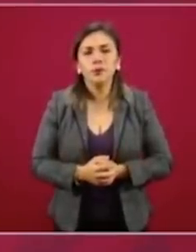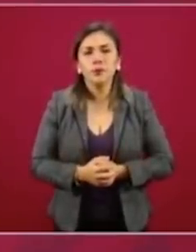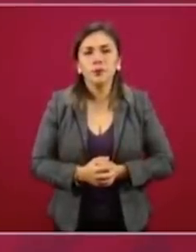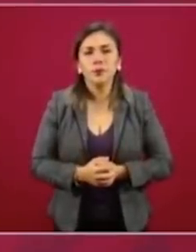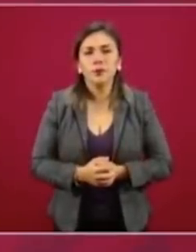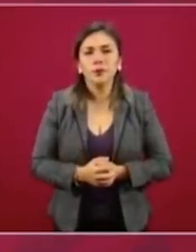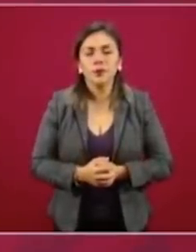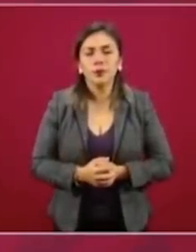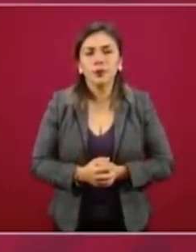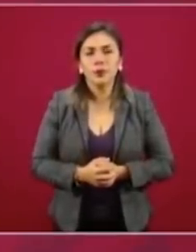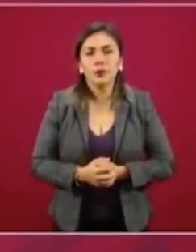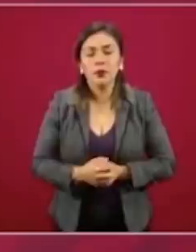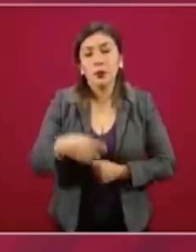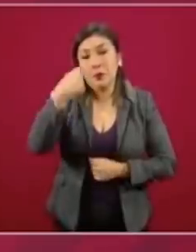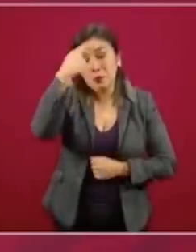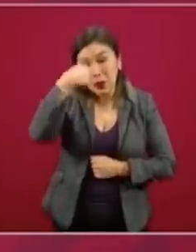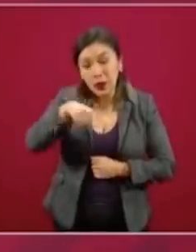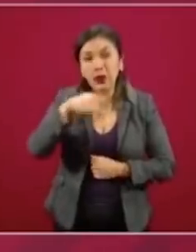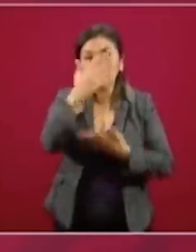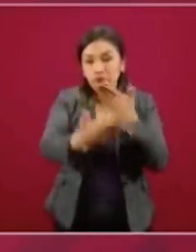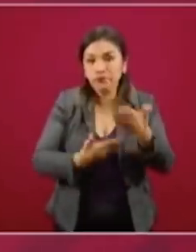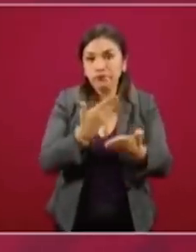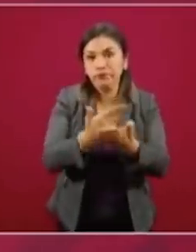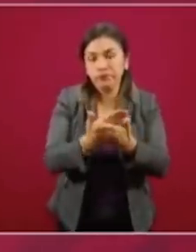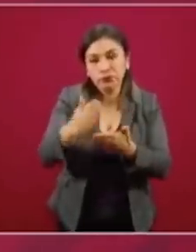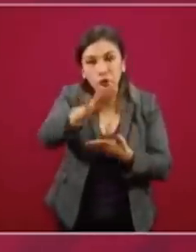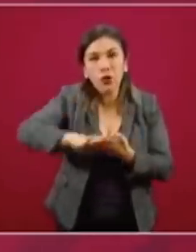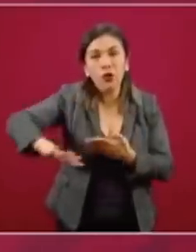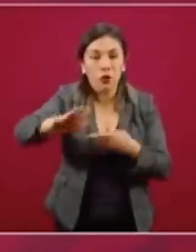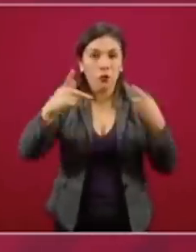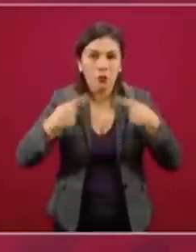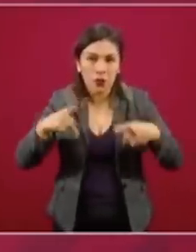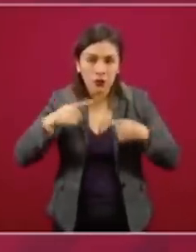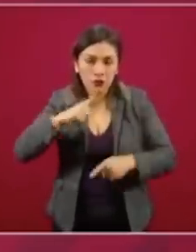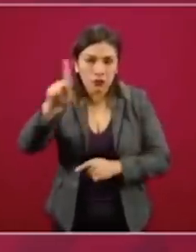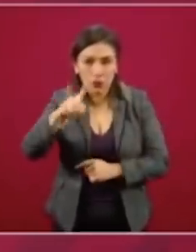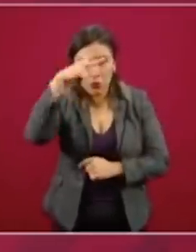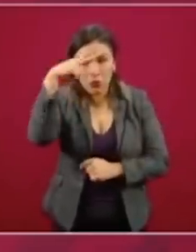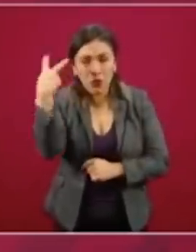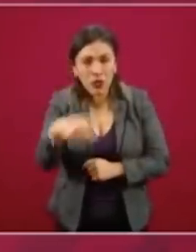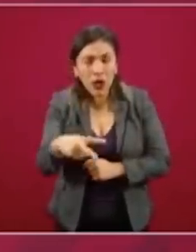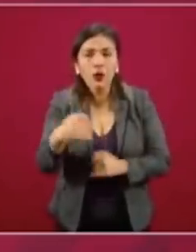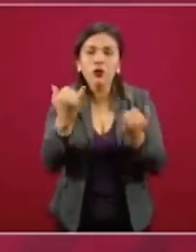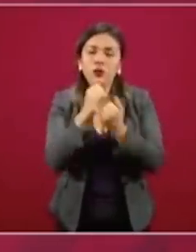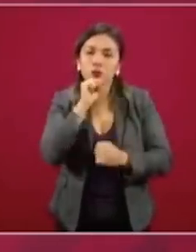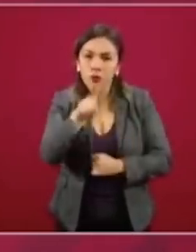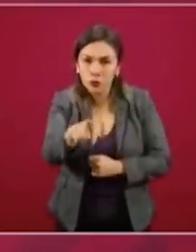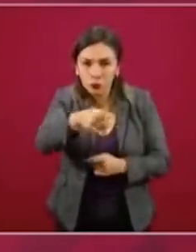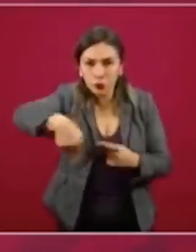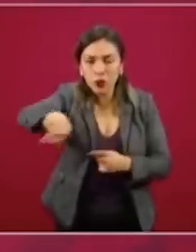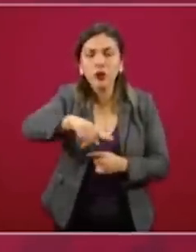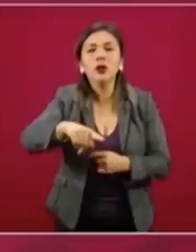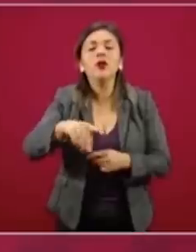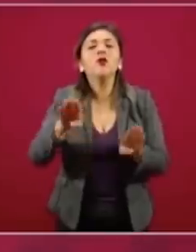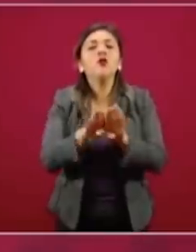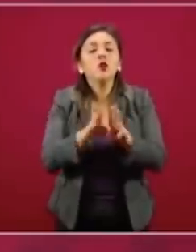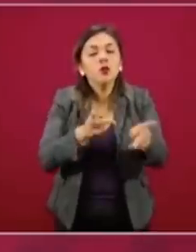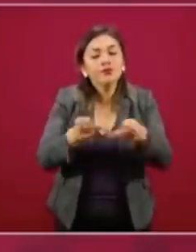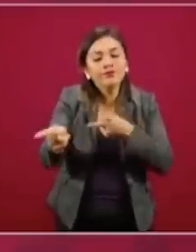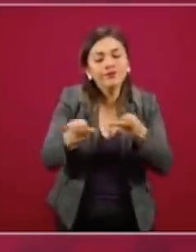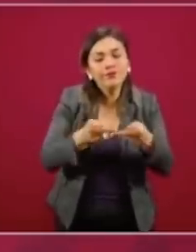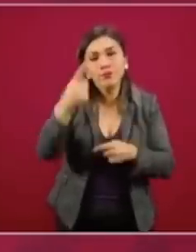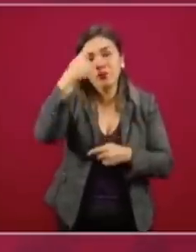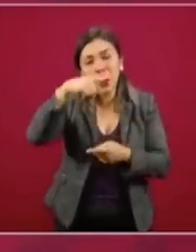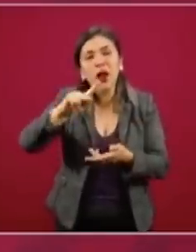para presentarles a ustedes y al pueblo de México el plan de reinicio de